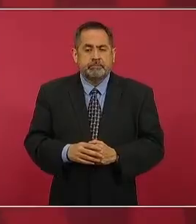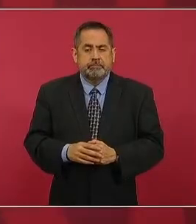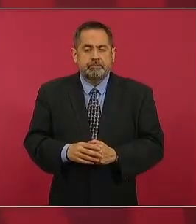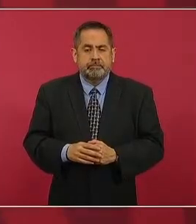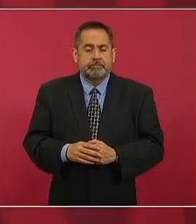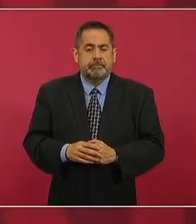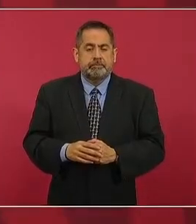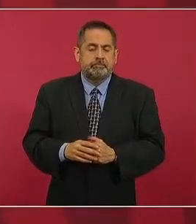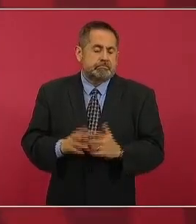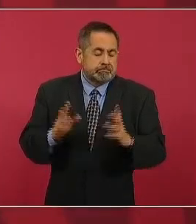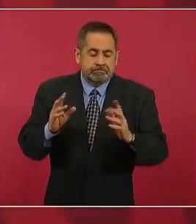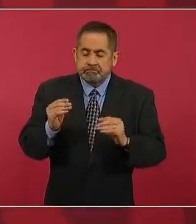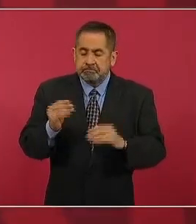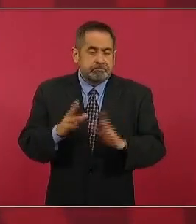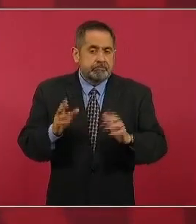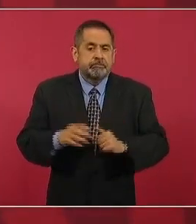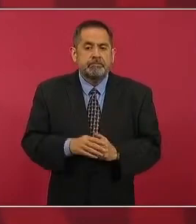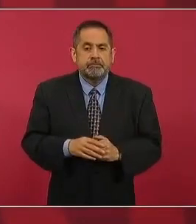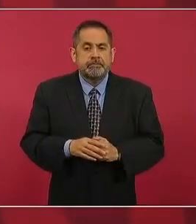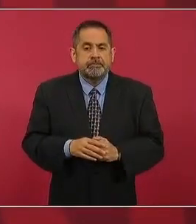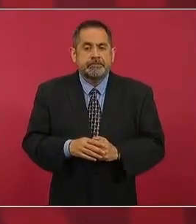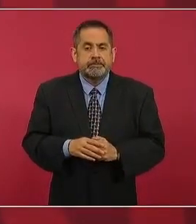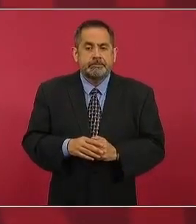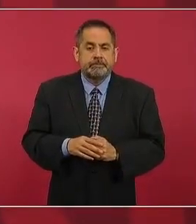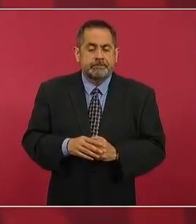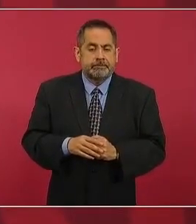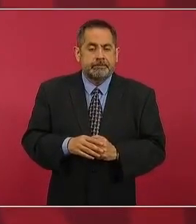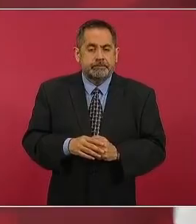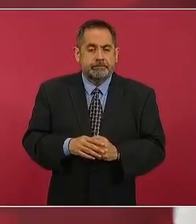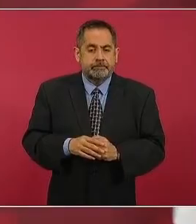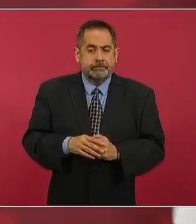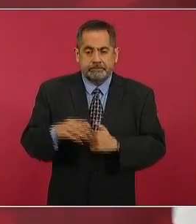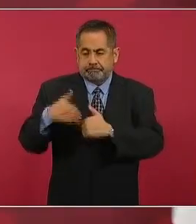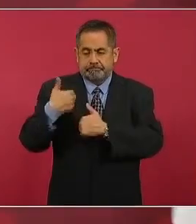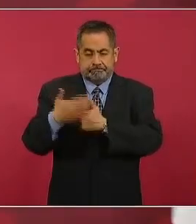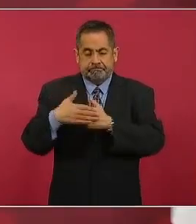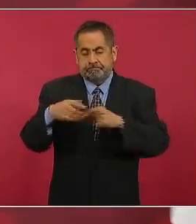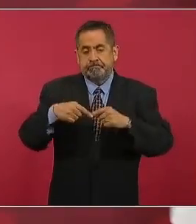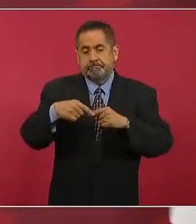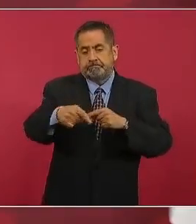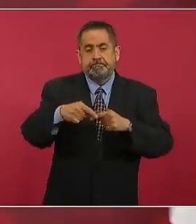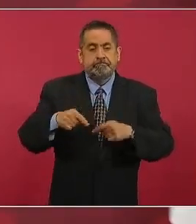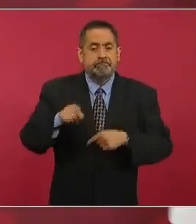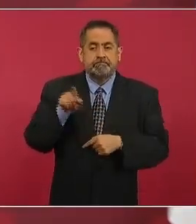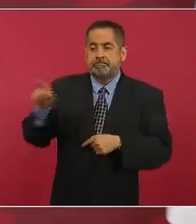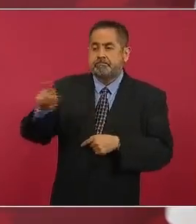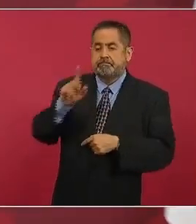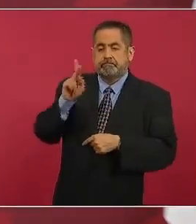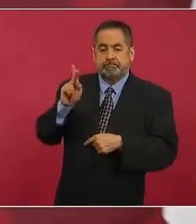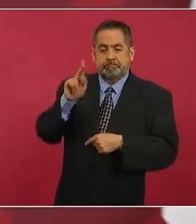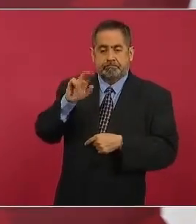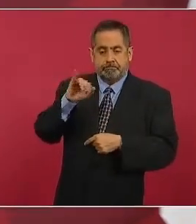de todas formas va a ser en el Poder Judicial